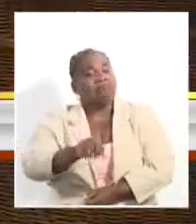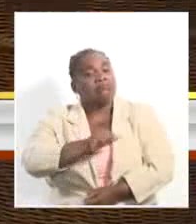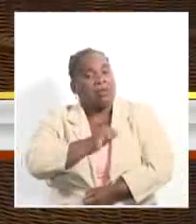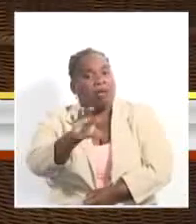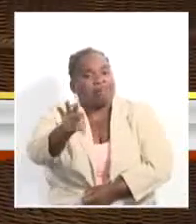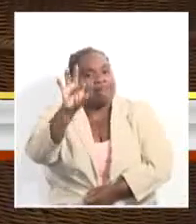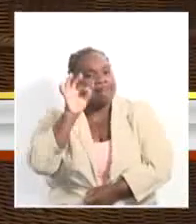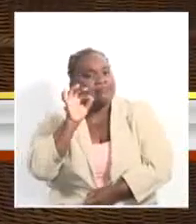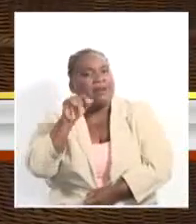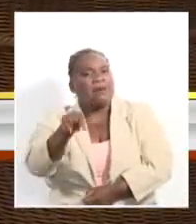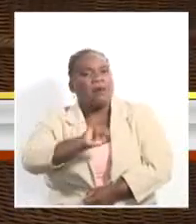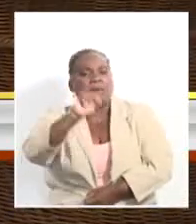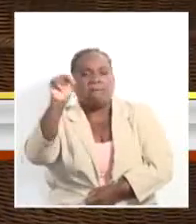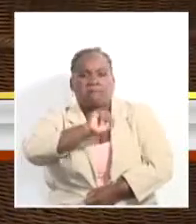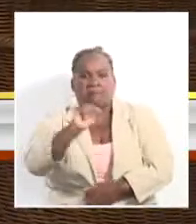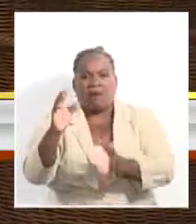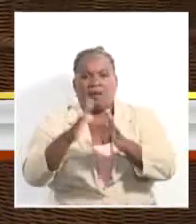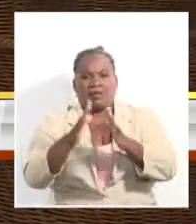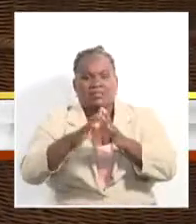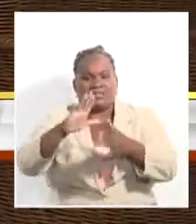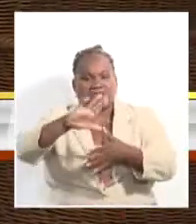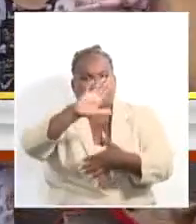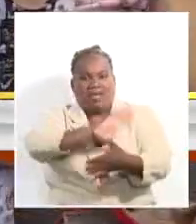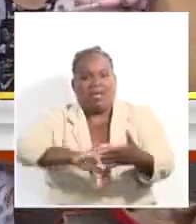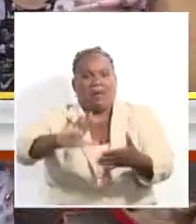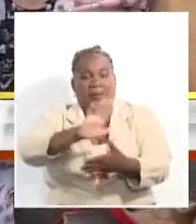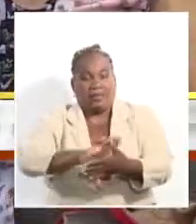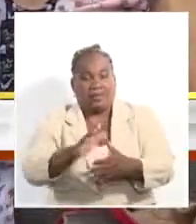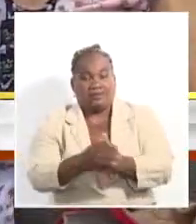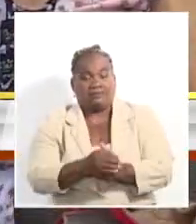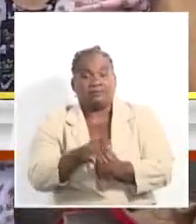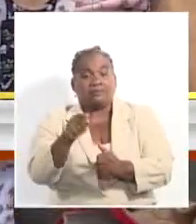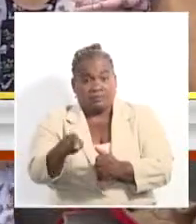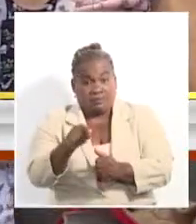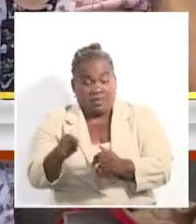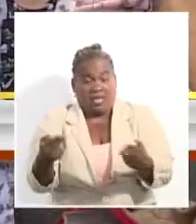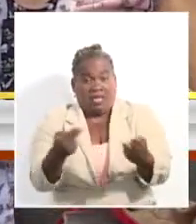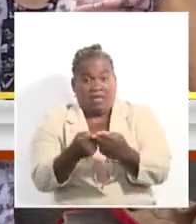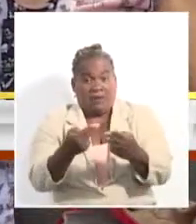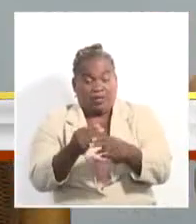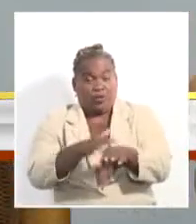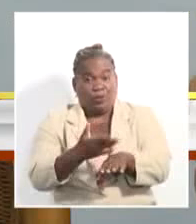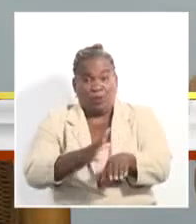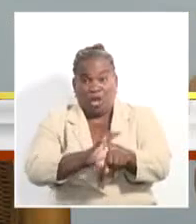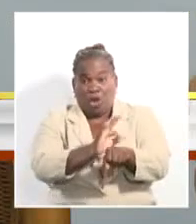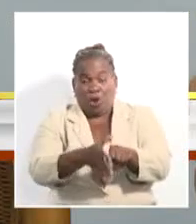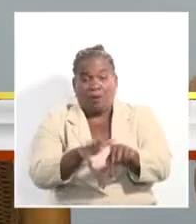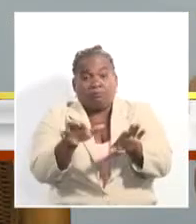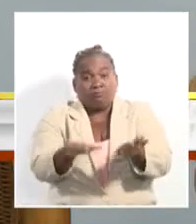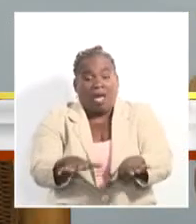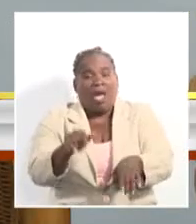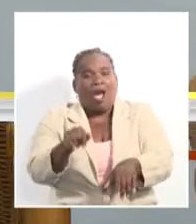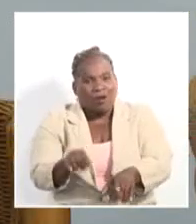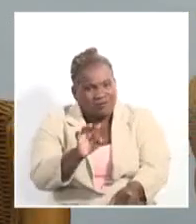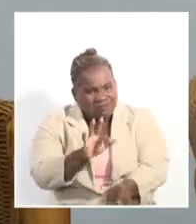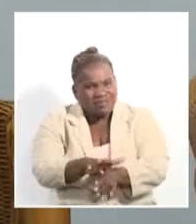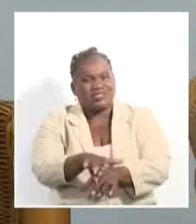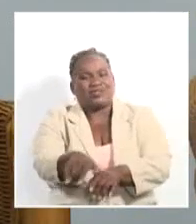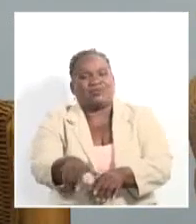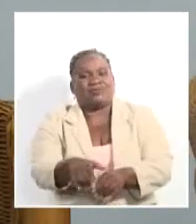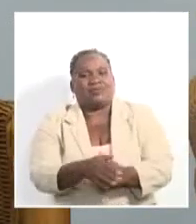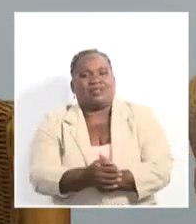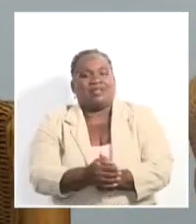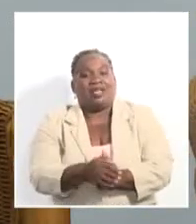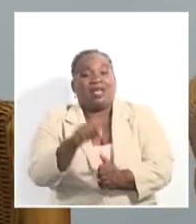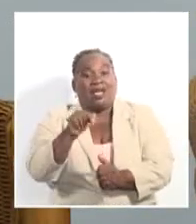composición Casa de las Américas. El encuentro, que retoma sus sesiones luego del impacto por la pandemia de la COVID-19, se inscribe